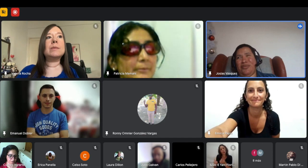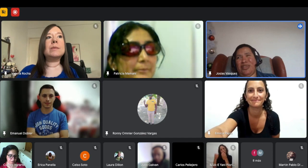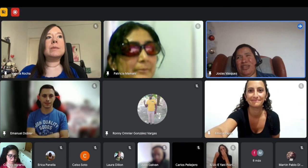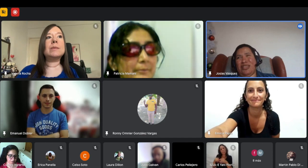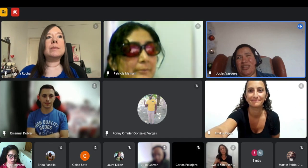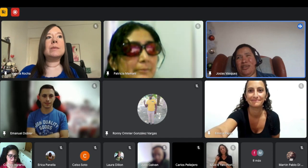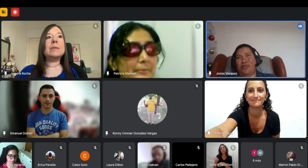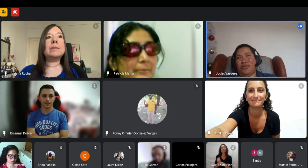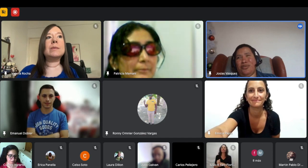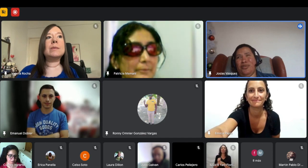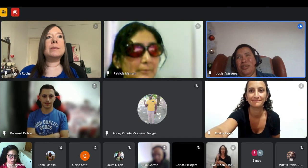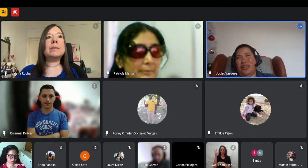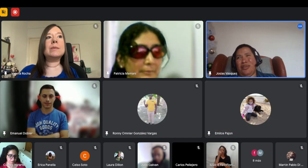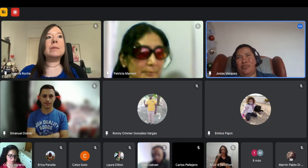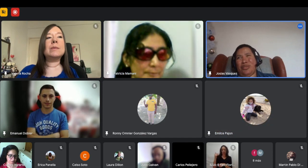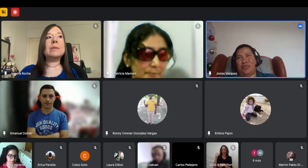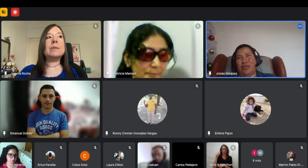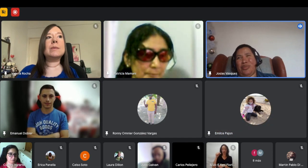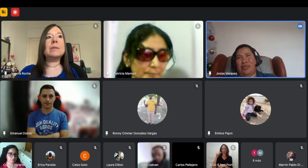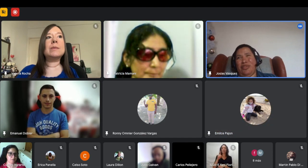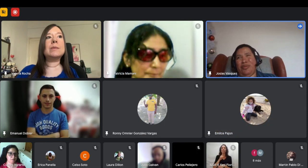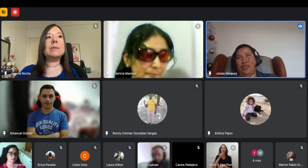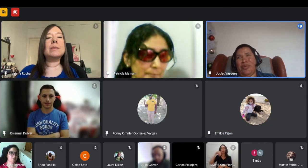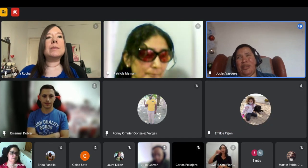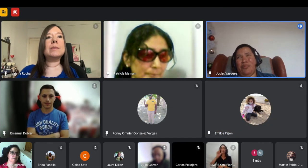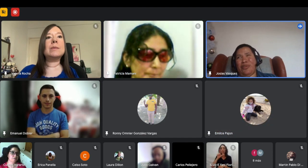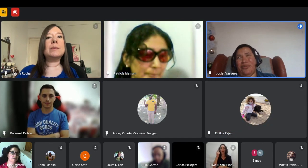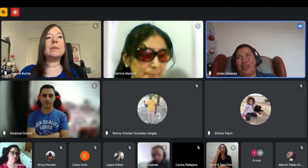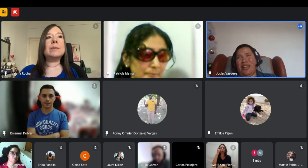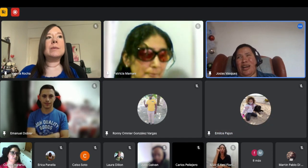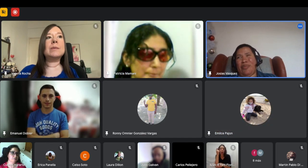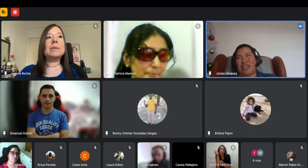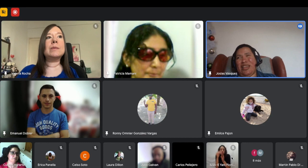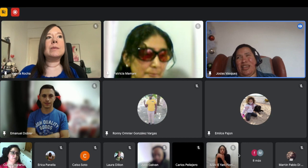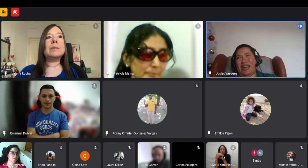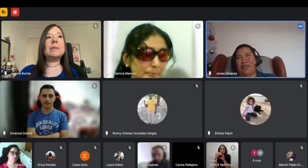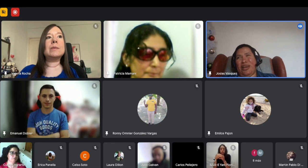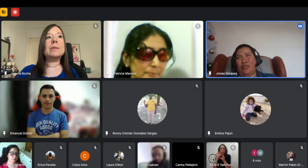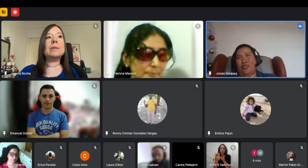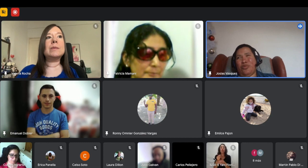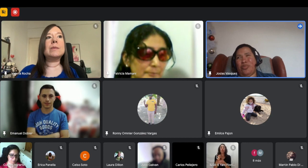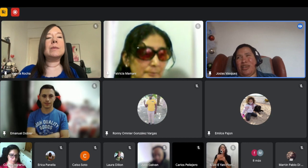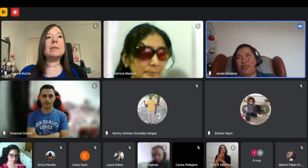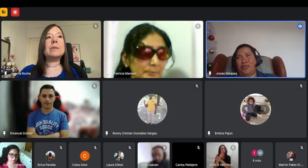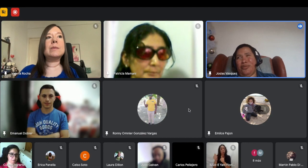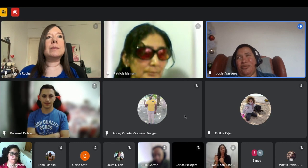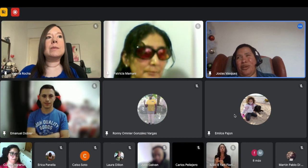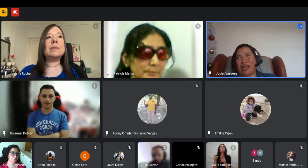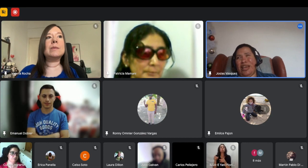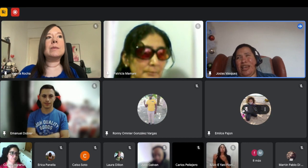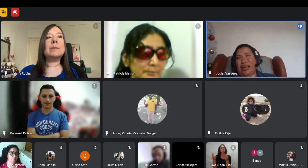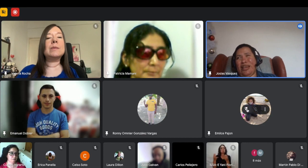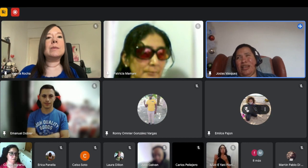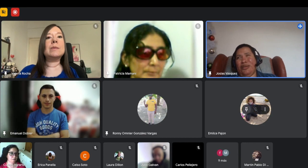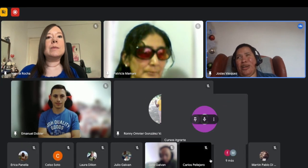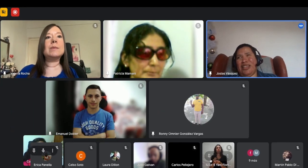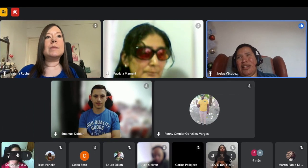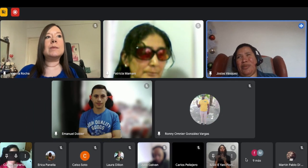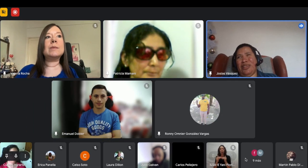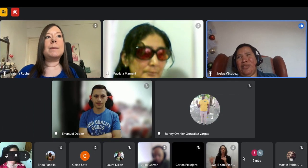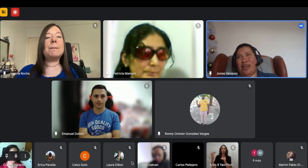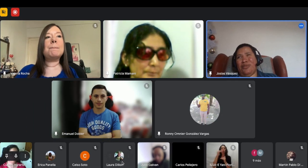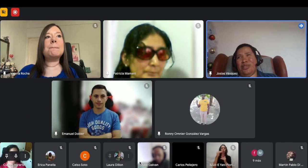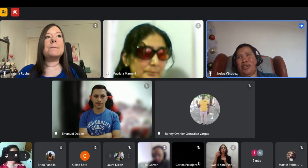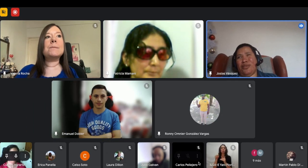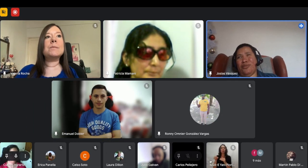entonces al finalizar el curso es obviamente me fue muy bien pero aparte había como superado lo